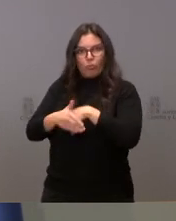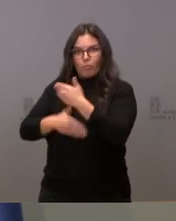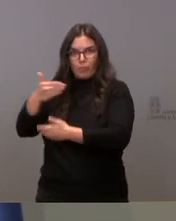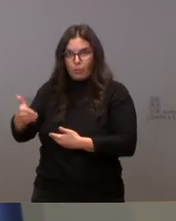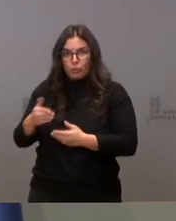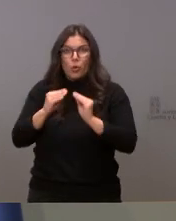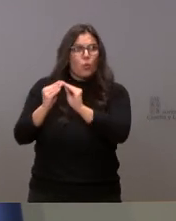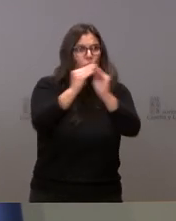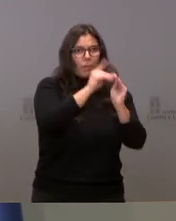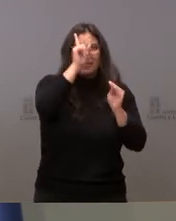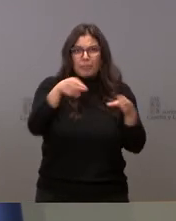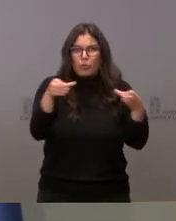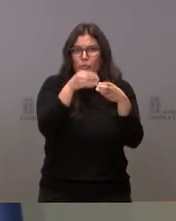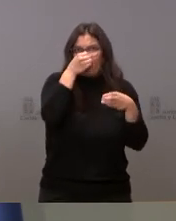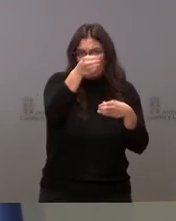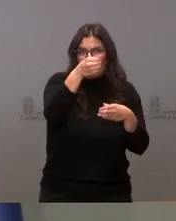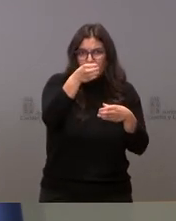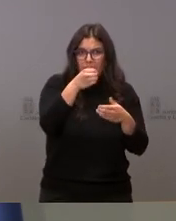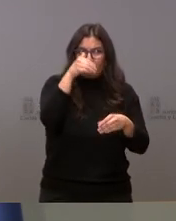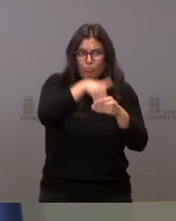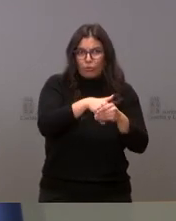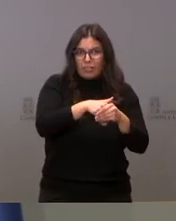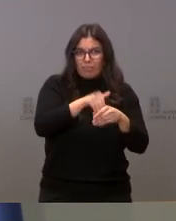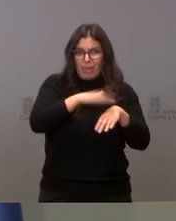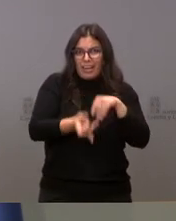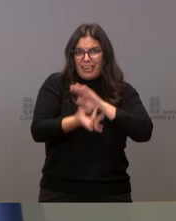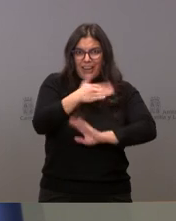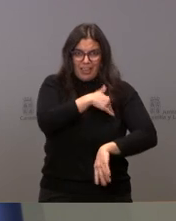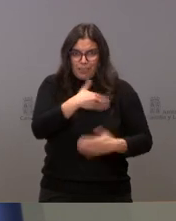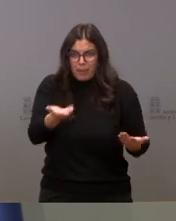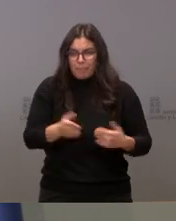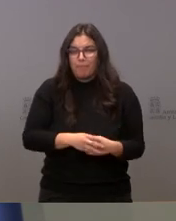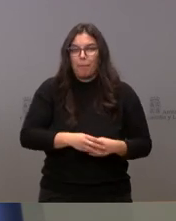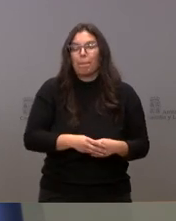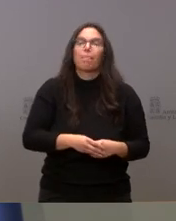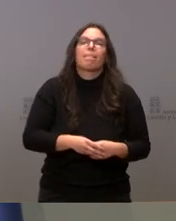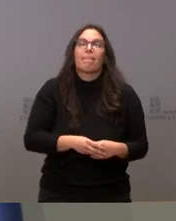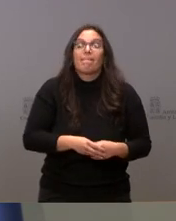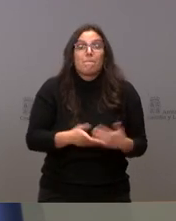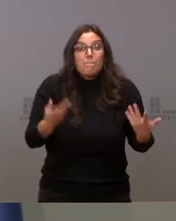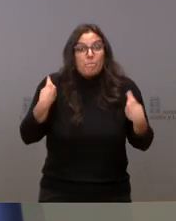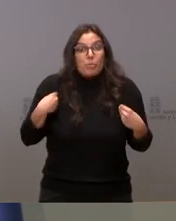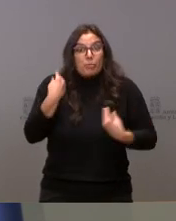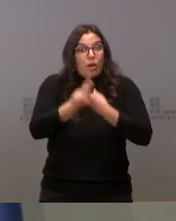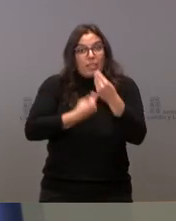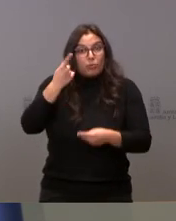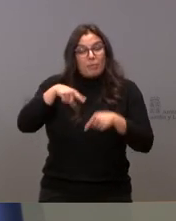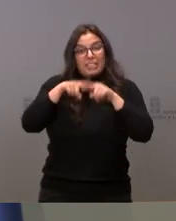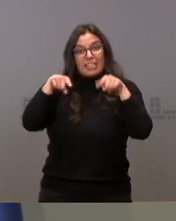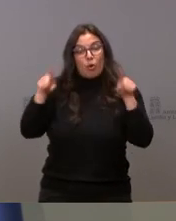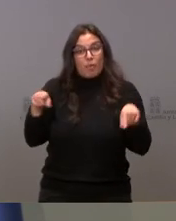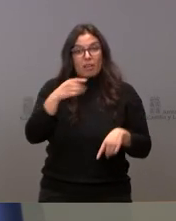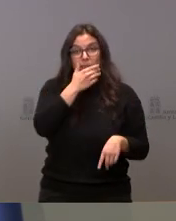todos los procuradores del Partido Socialista que votaron a favor. Pero no es muy diferente de lo que hemos hecho en Segovia